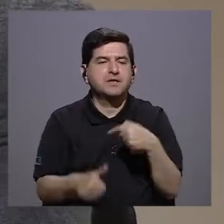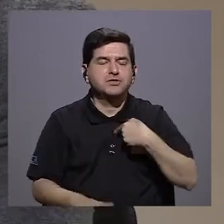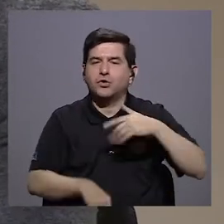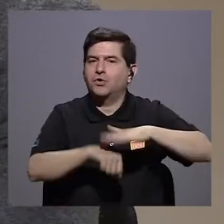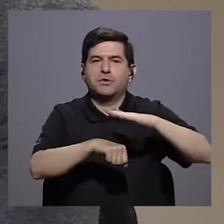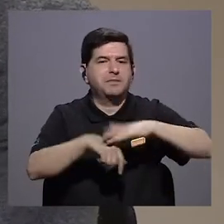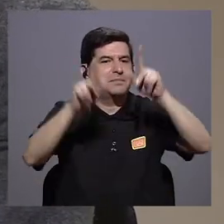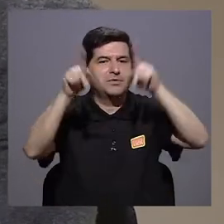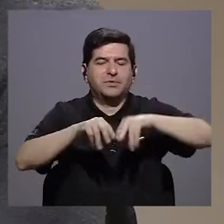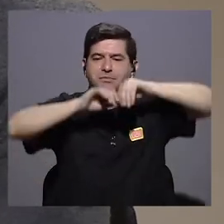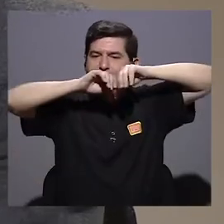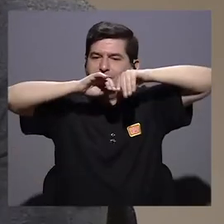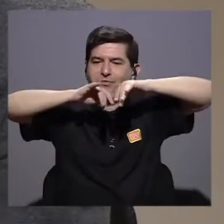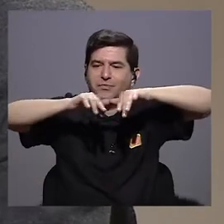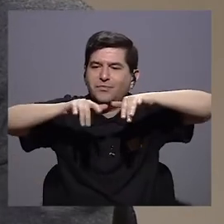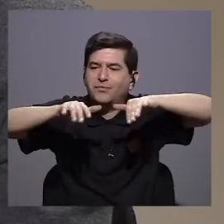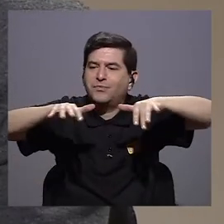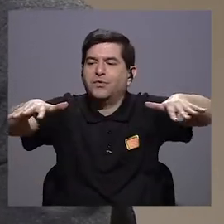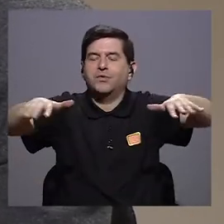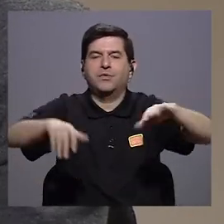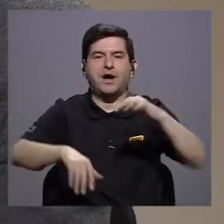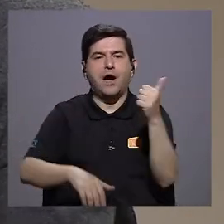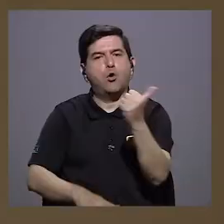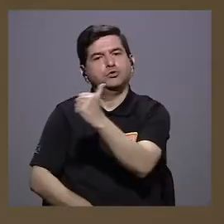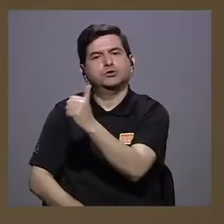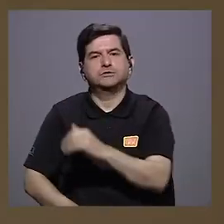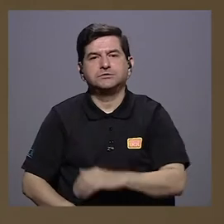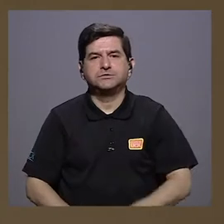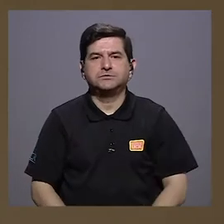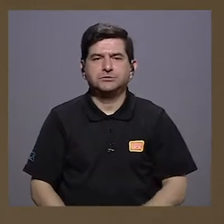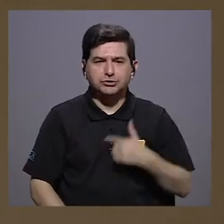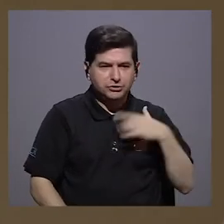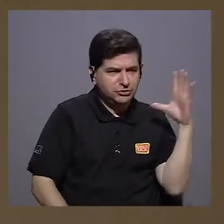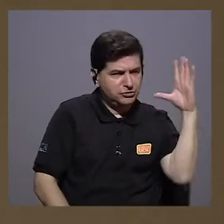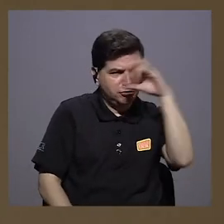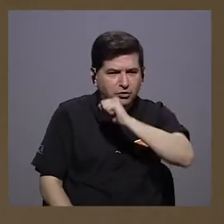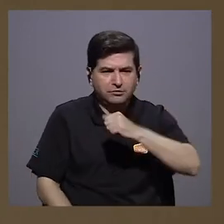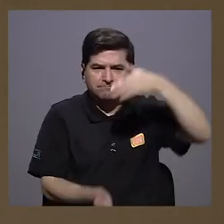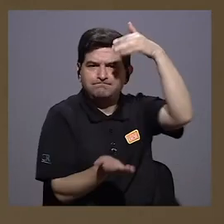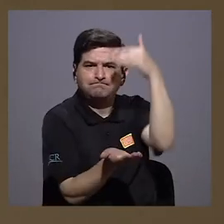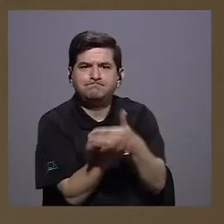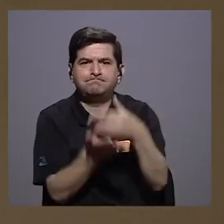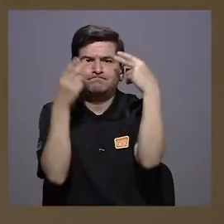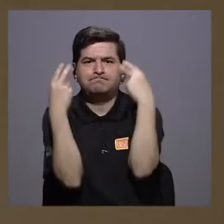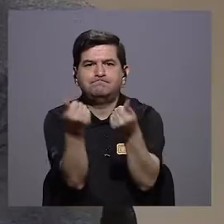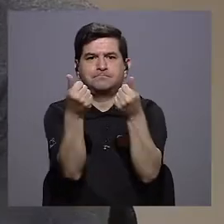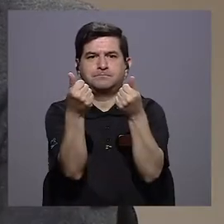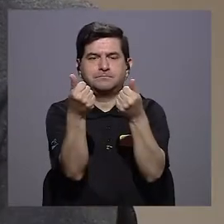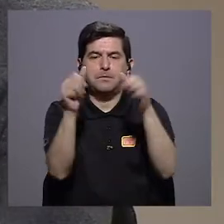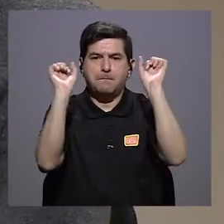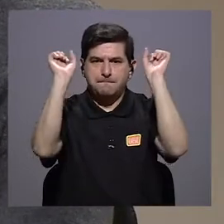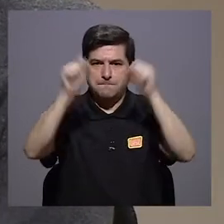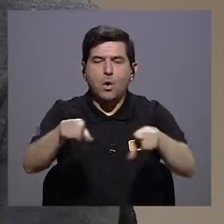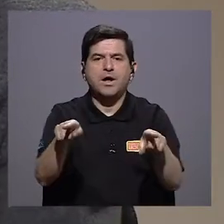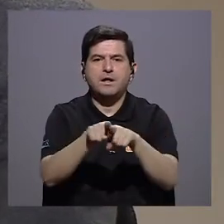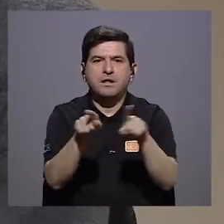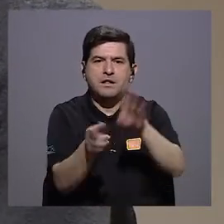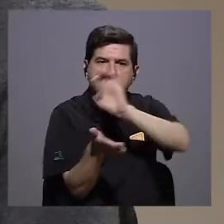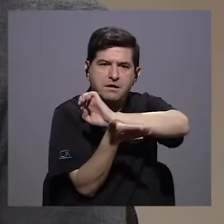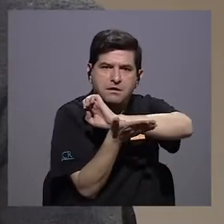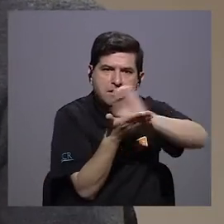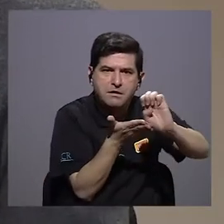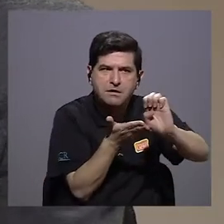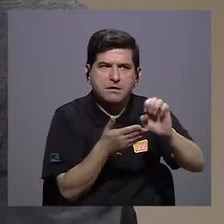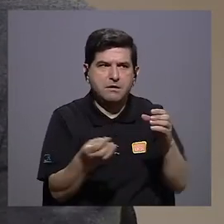dejo que esas personas vayan a infectar a otras personas. Entonces, si yo detecto y contengo rápidamente, puedo evitar